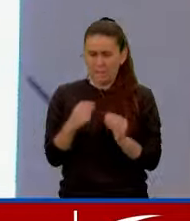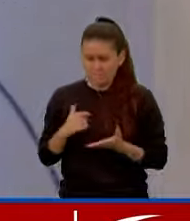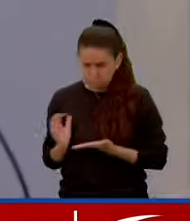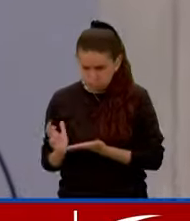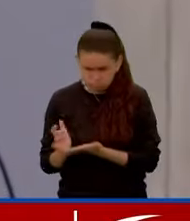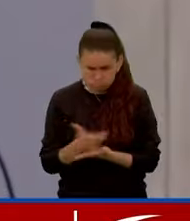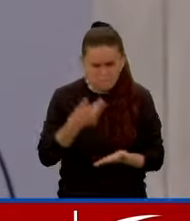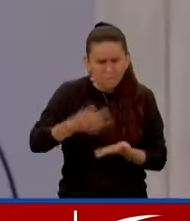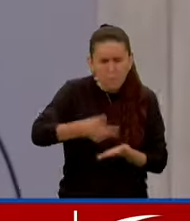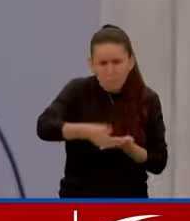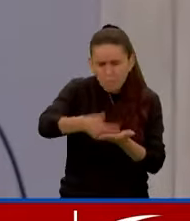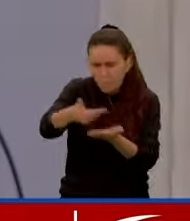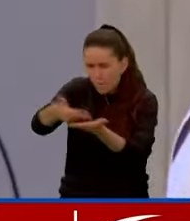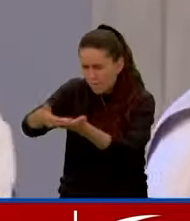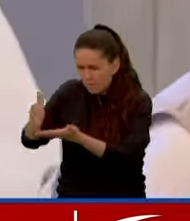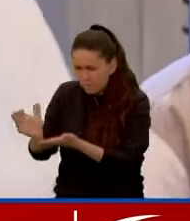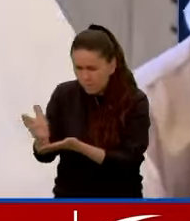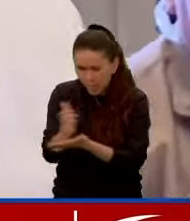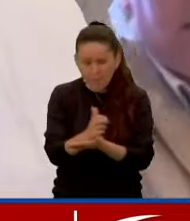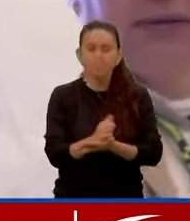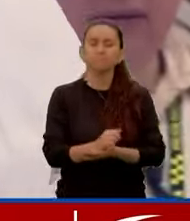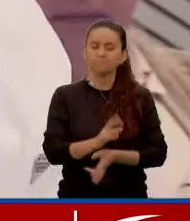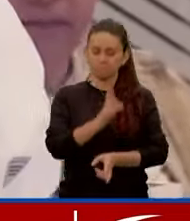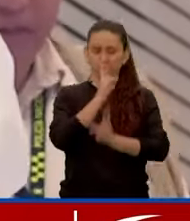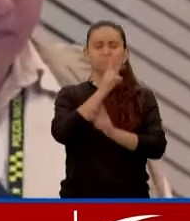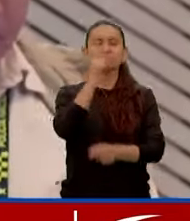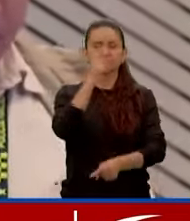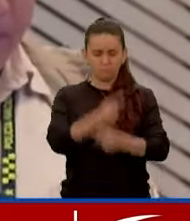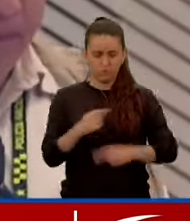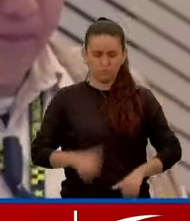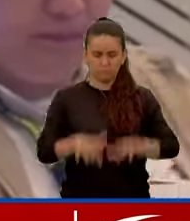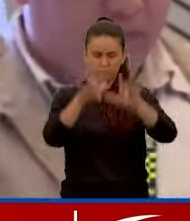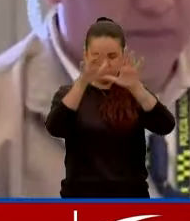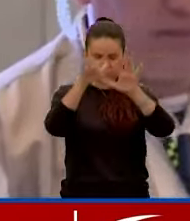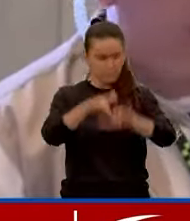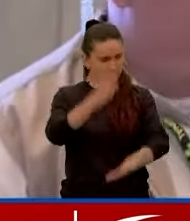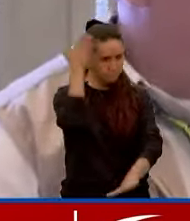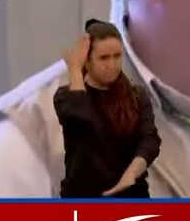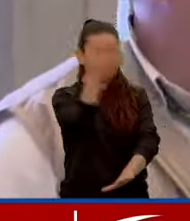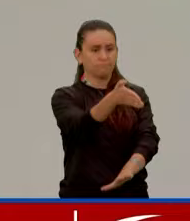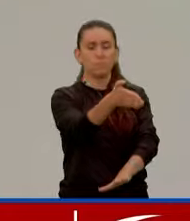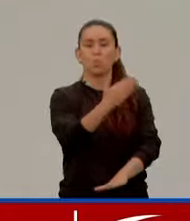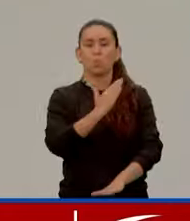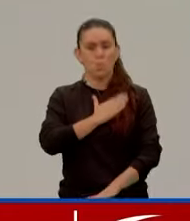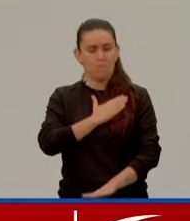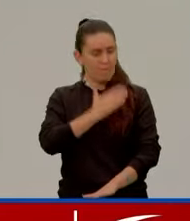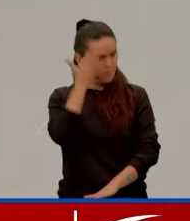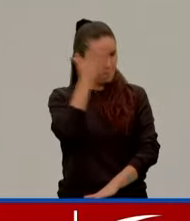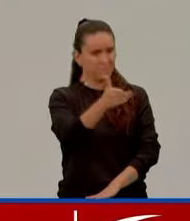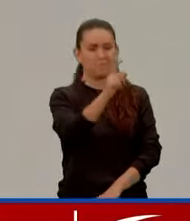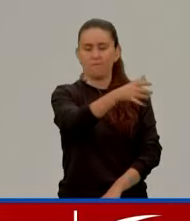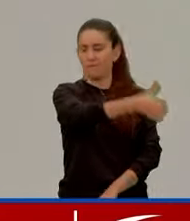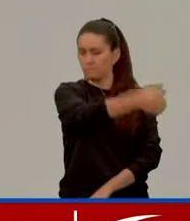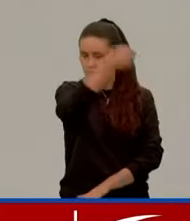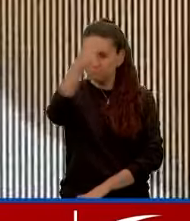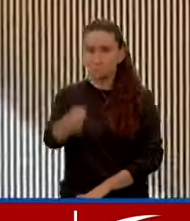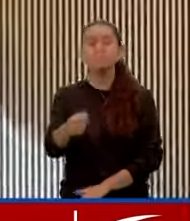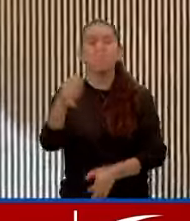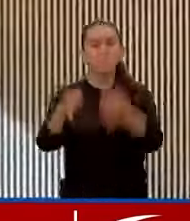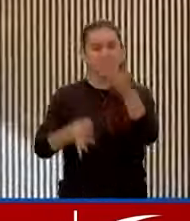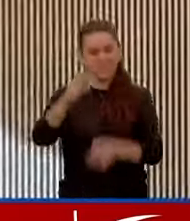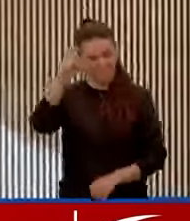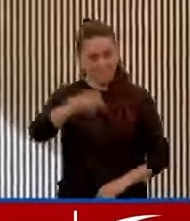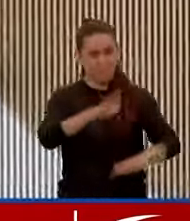pruebas, determina que radica el escrito de acusación en contra del expresidente Álvaro Uribe Vélez. Es decir, lo